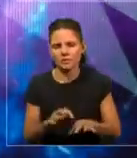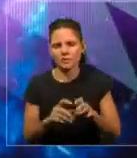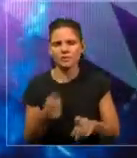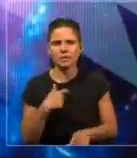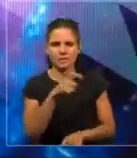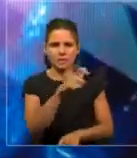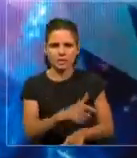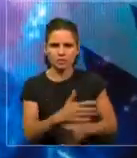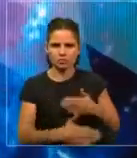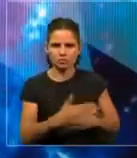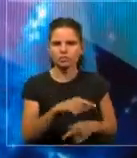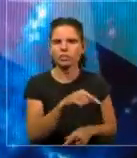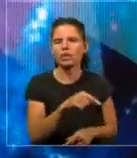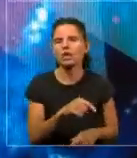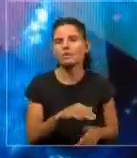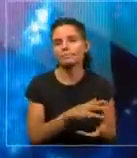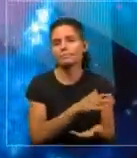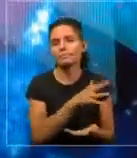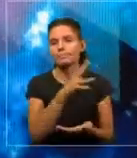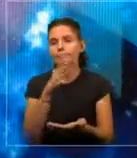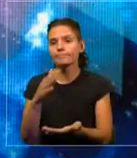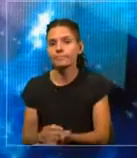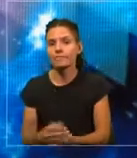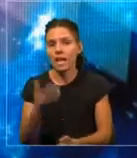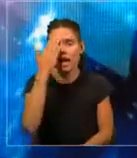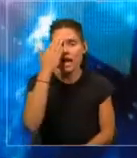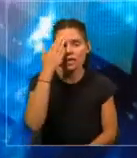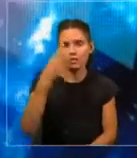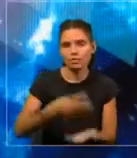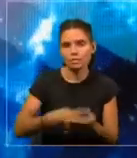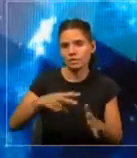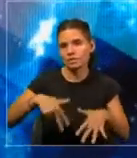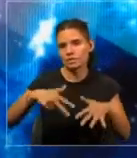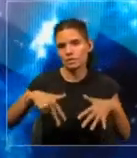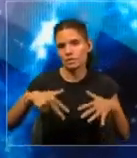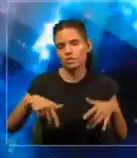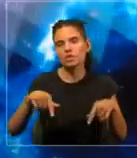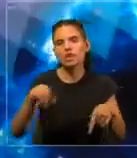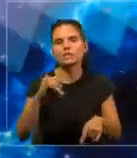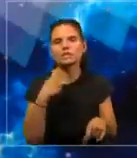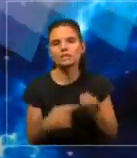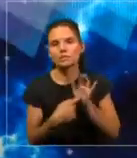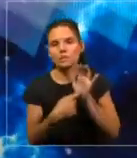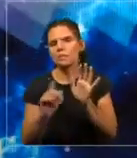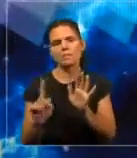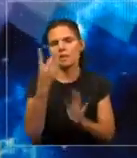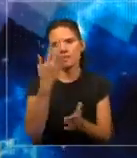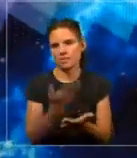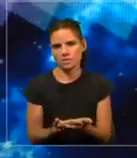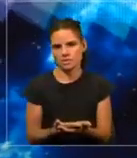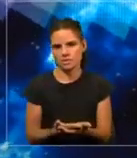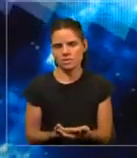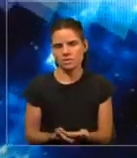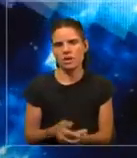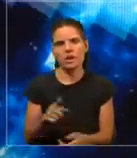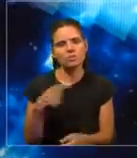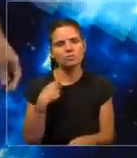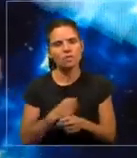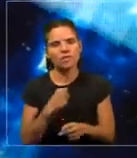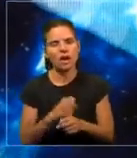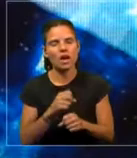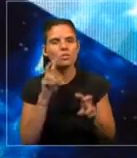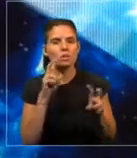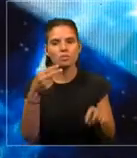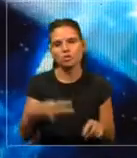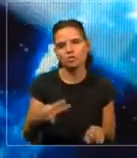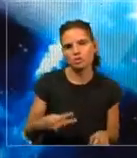en agosto del 2018, se presentó por primera vez y trabajamos lo que eran las noticias